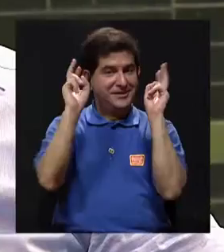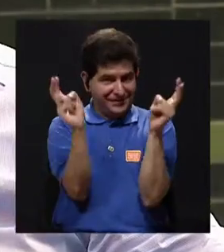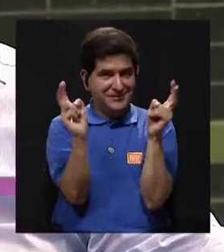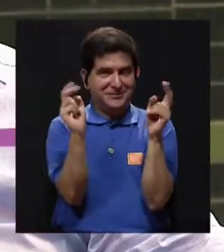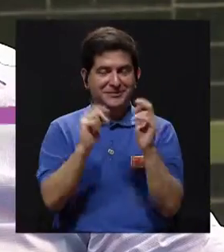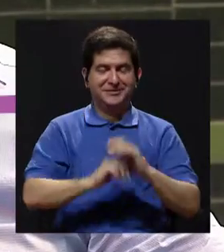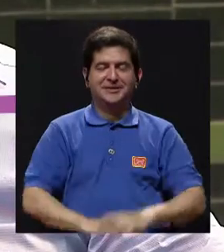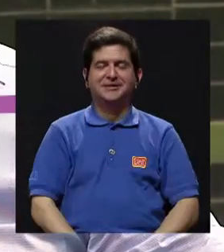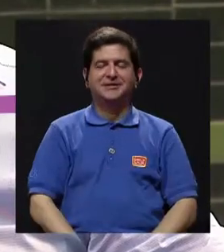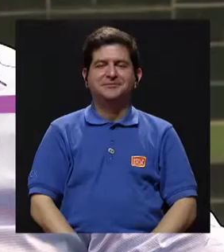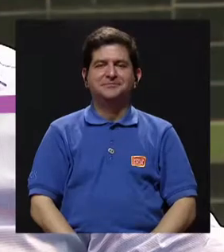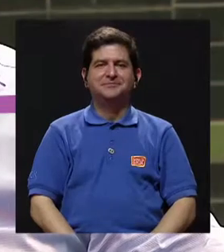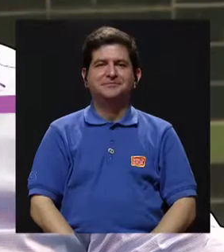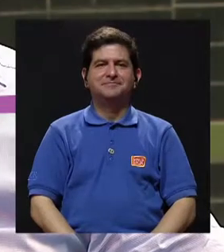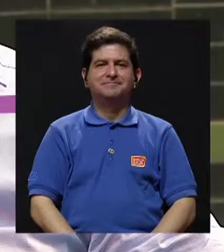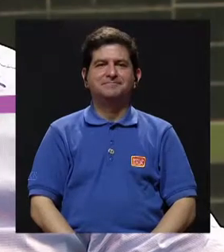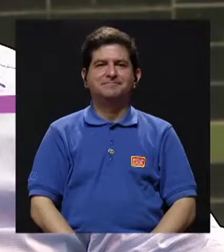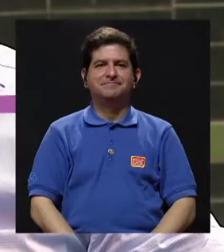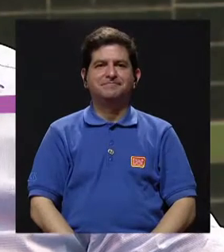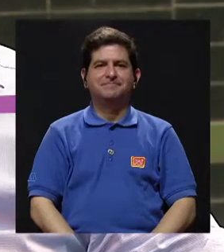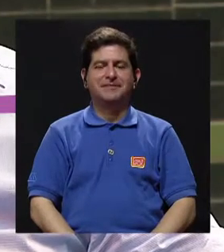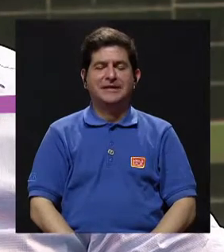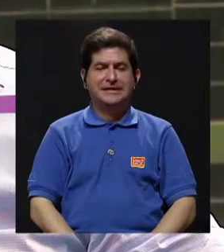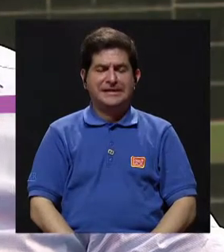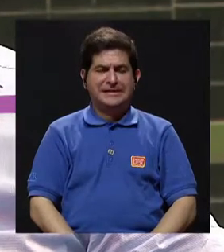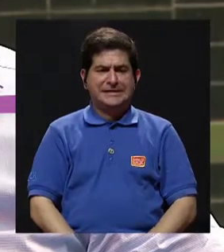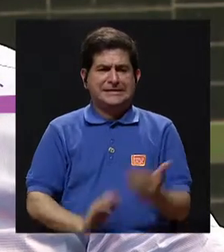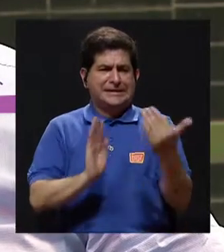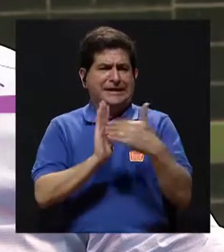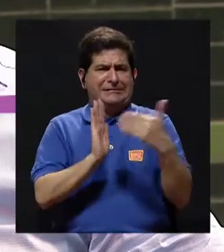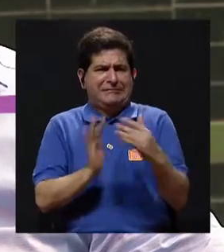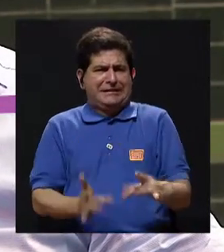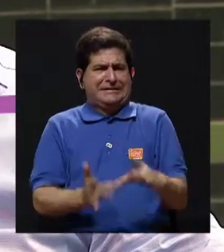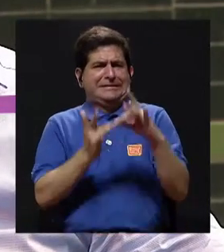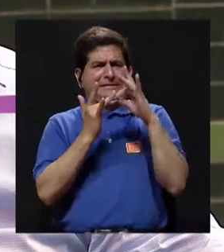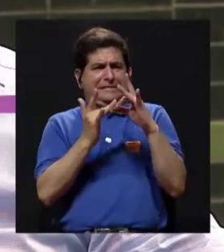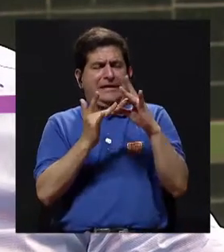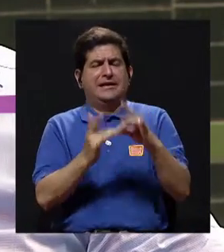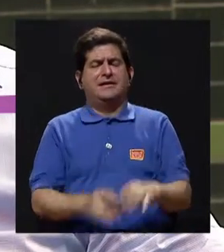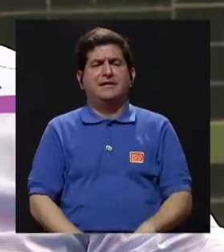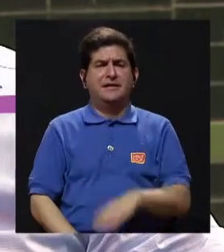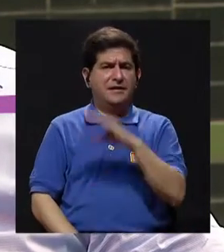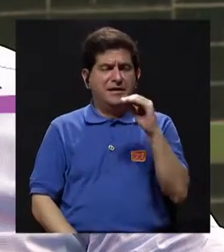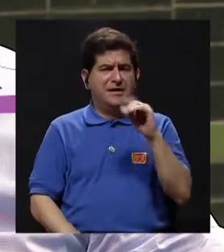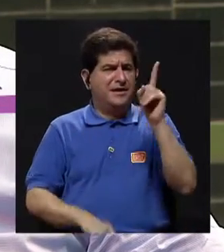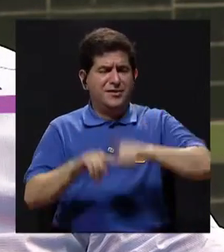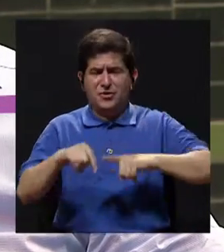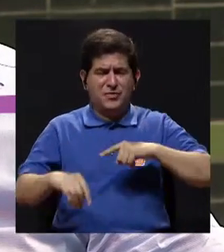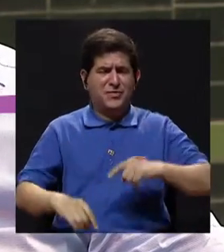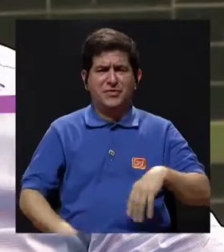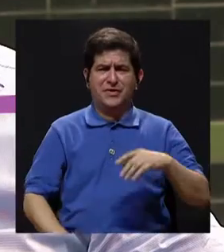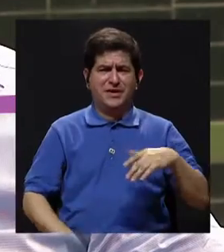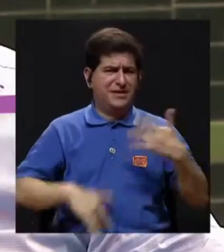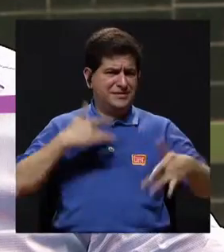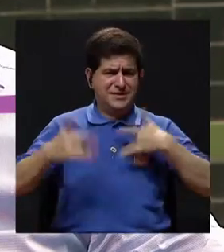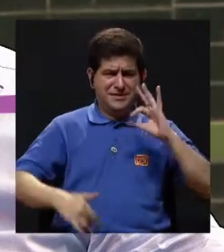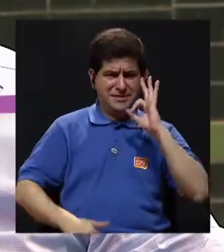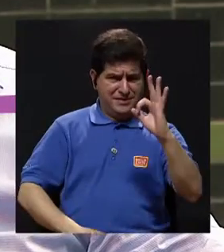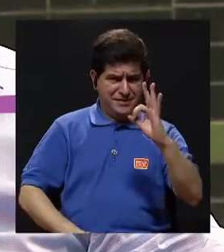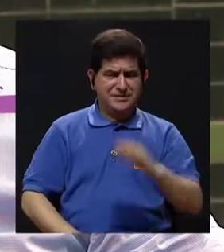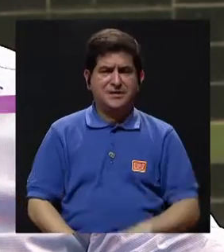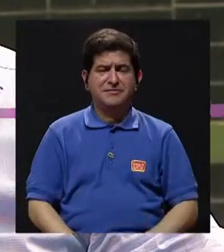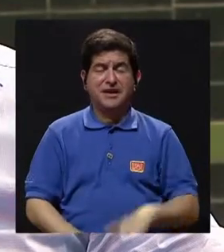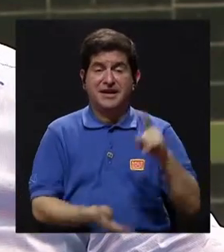tema, una de las cosas que trae más malestar y que afecta el bienestar de las personas es un